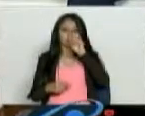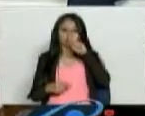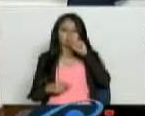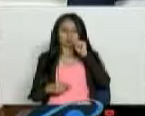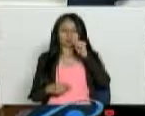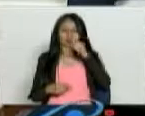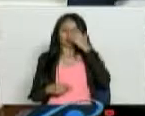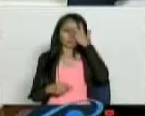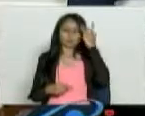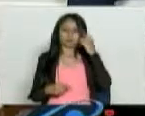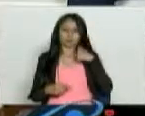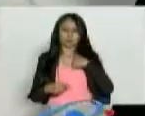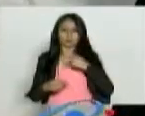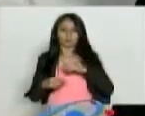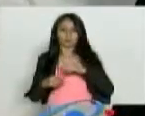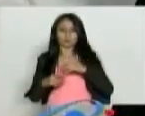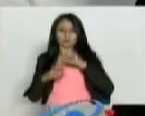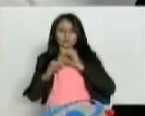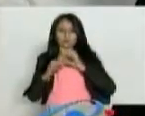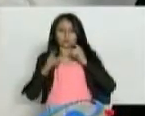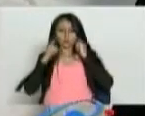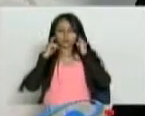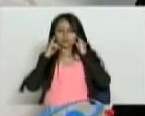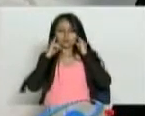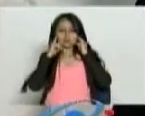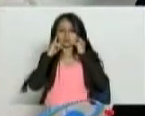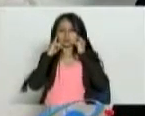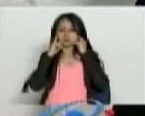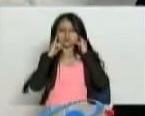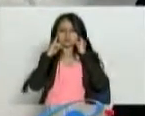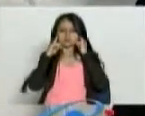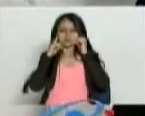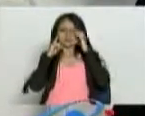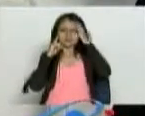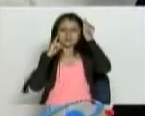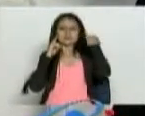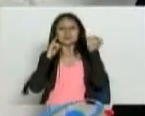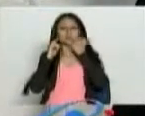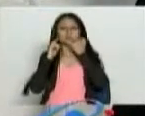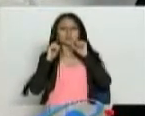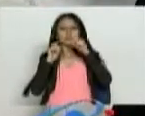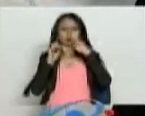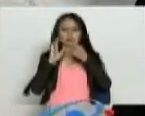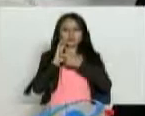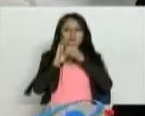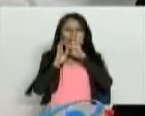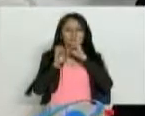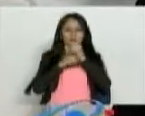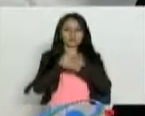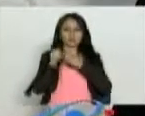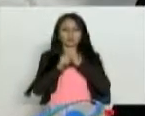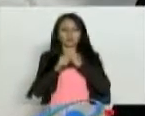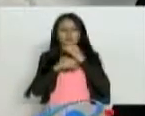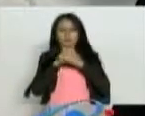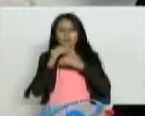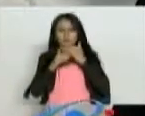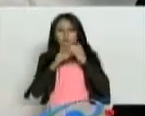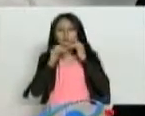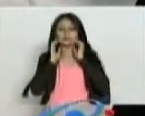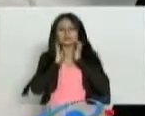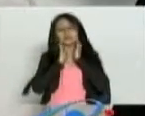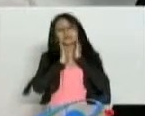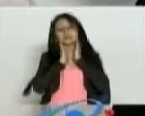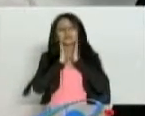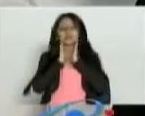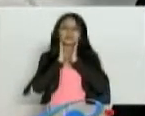tengo movimiento, movimiento en la cabeza. Cuando empezó la enfermedad hace cuatro años, me torció completamente el cuello